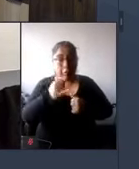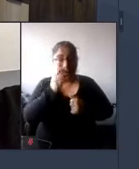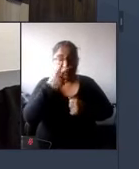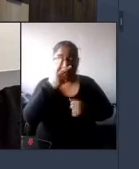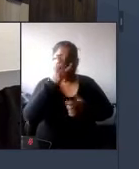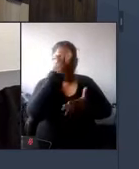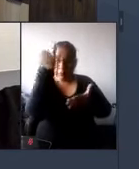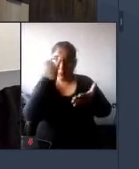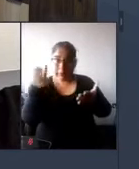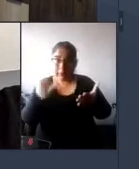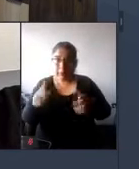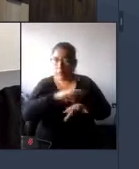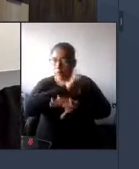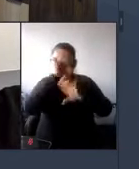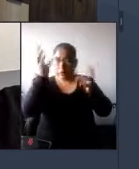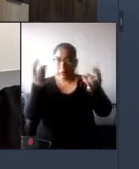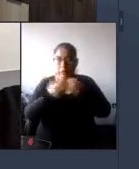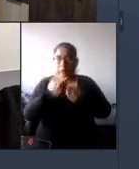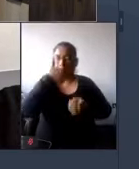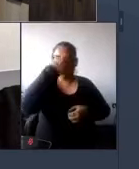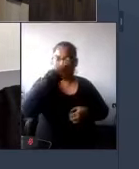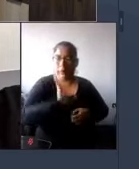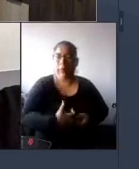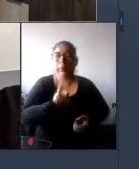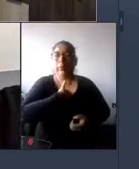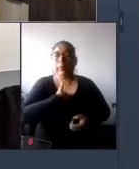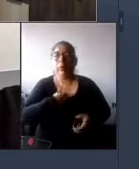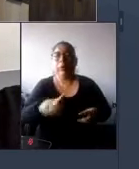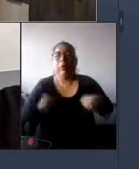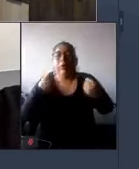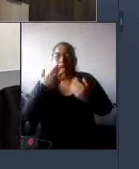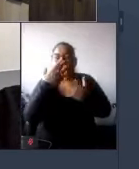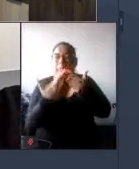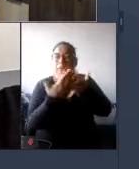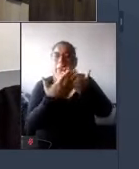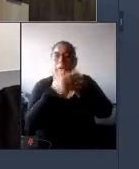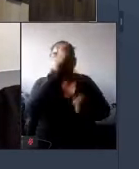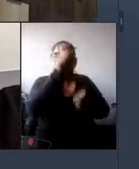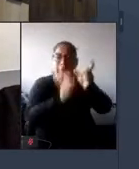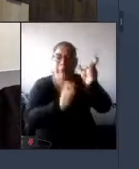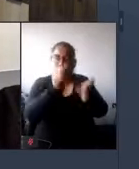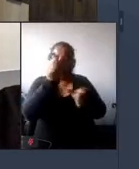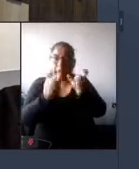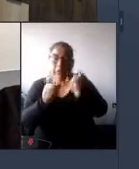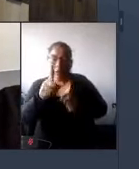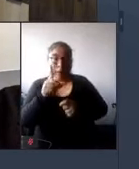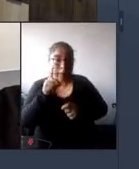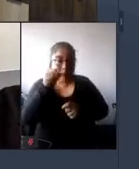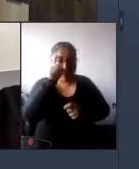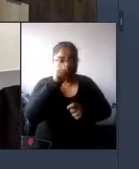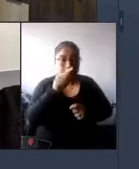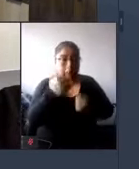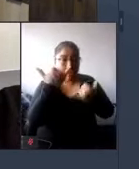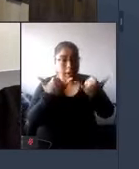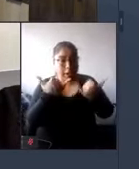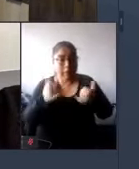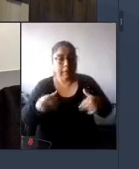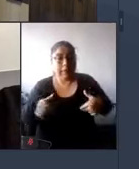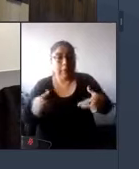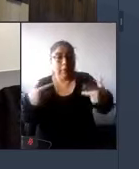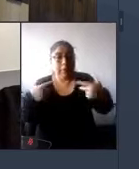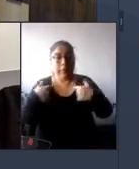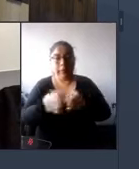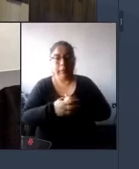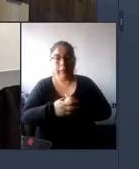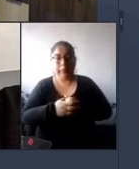básicamente en carne propia cómo es que se enfrenta a estas barreras que lamentablemente todavía la estamos viviendo muchas